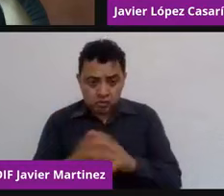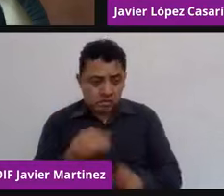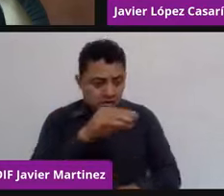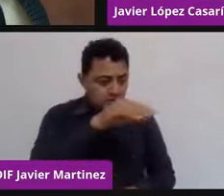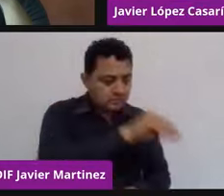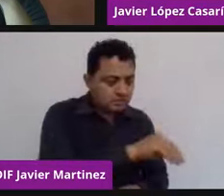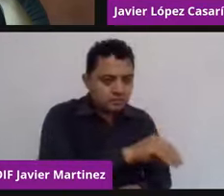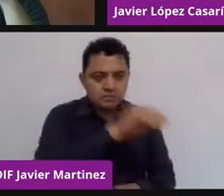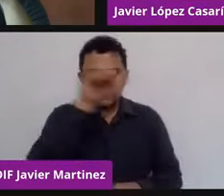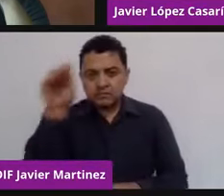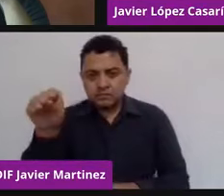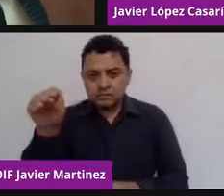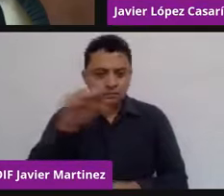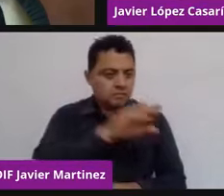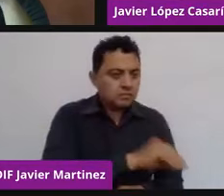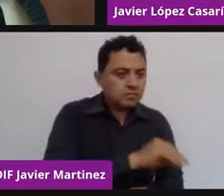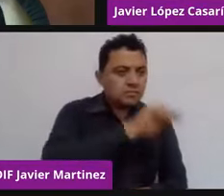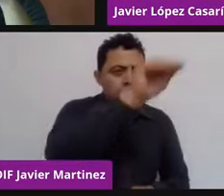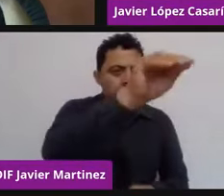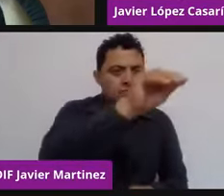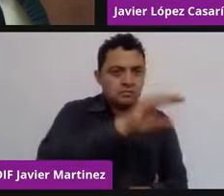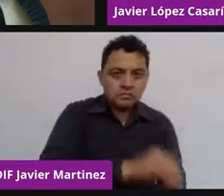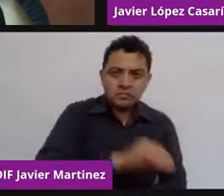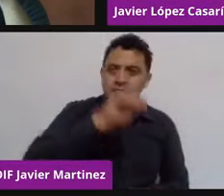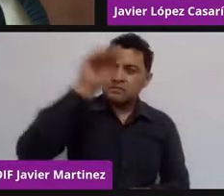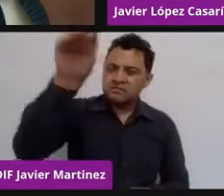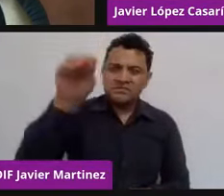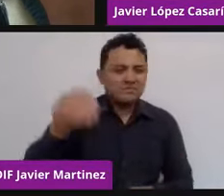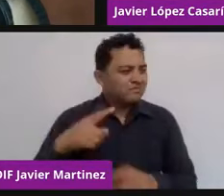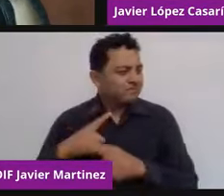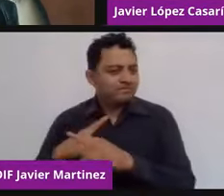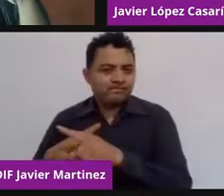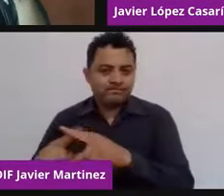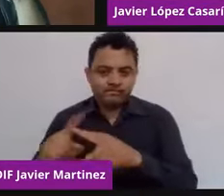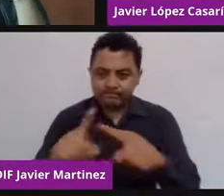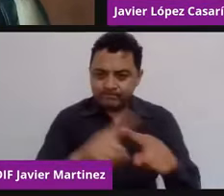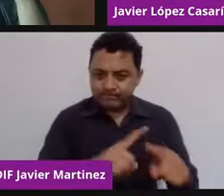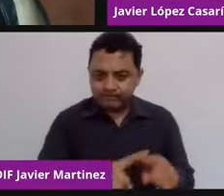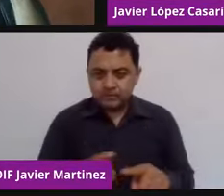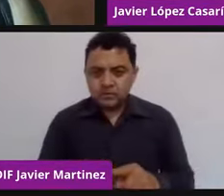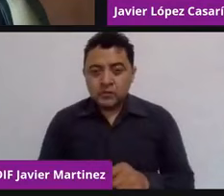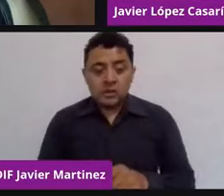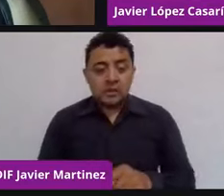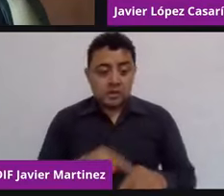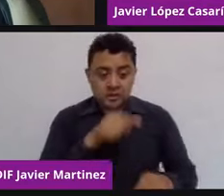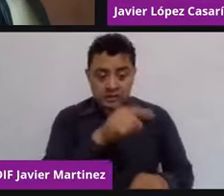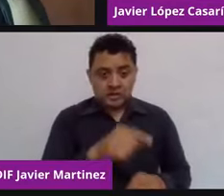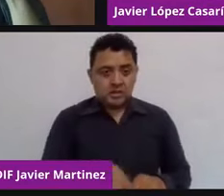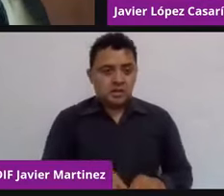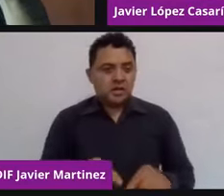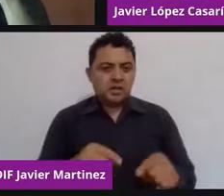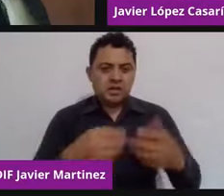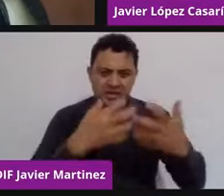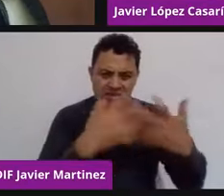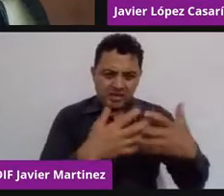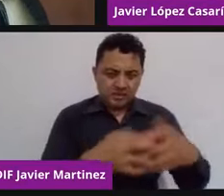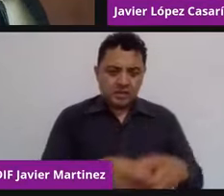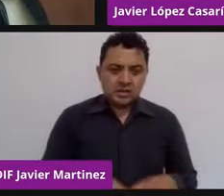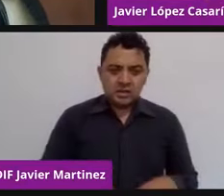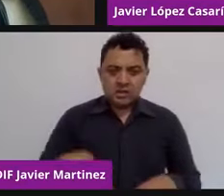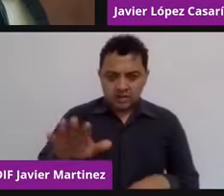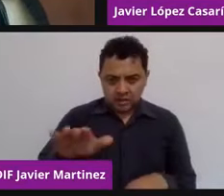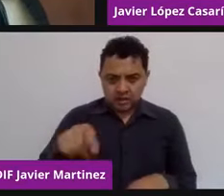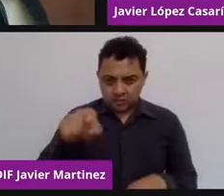comunidades están diciendo, señor, tiene y cuida lo mío, cuida, cuida partes de lo local. Entonces, de repente, nos estamos convirtiendo